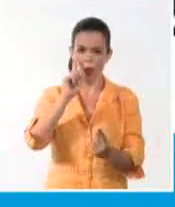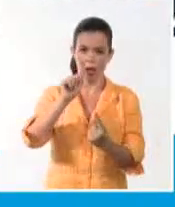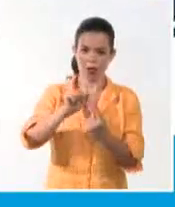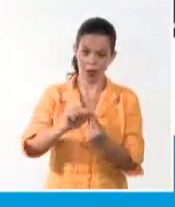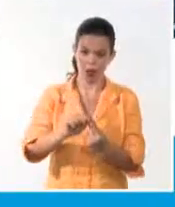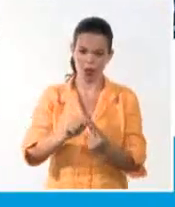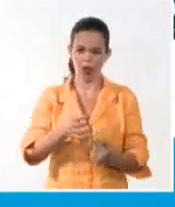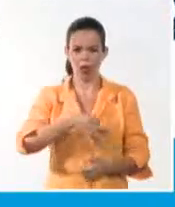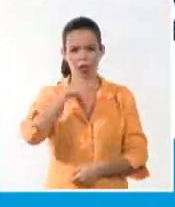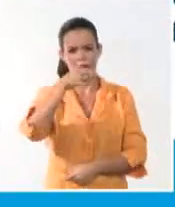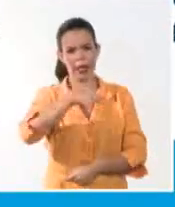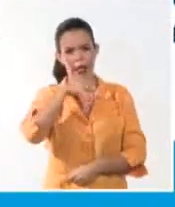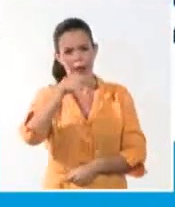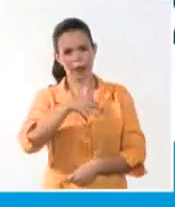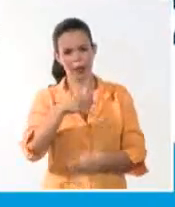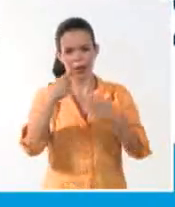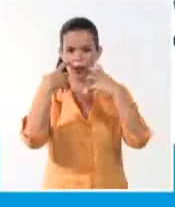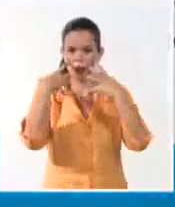importancia de invertir en el desarrollo sostenible. Gracias.